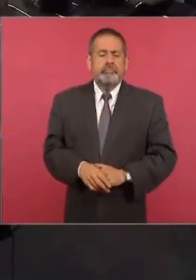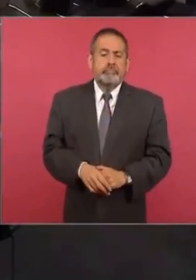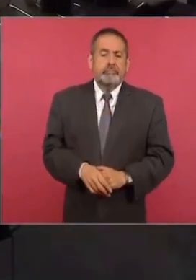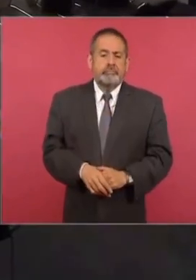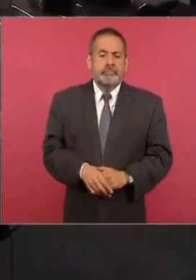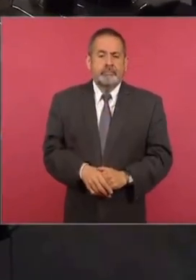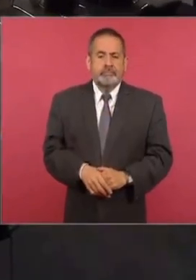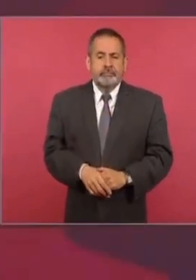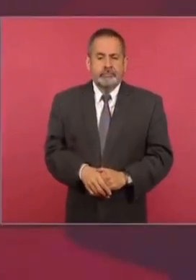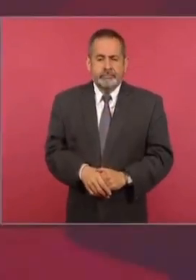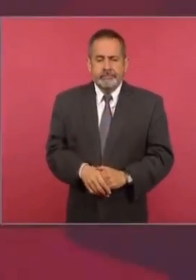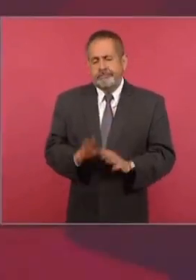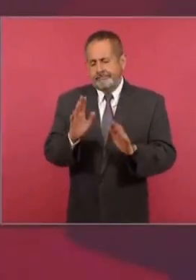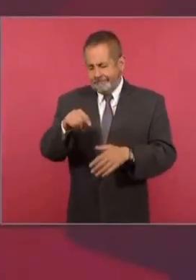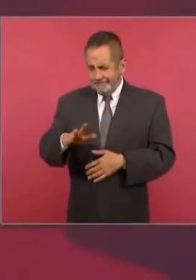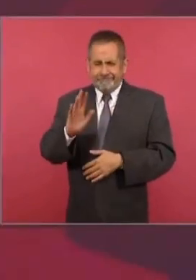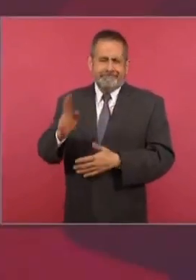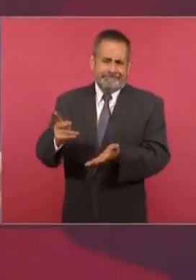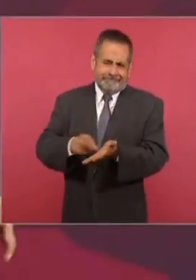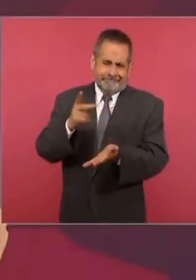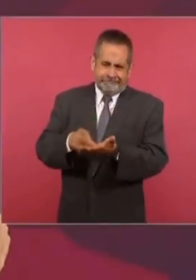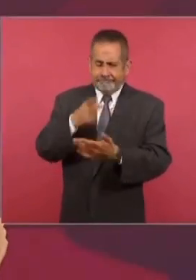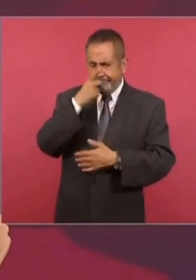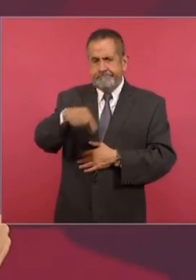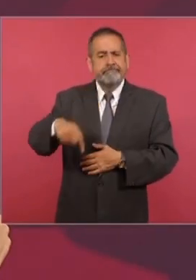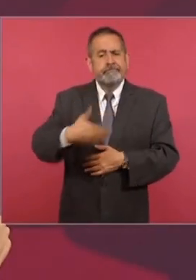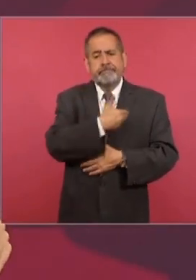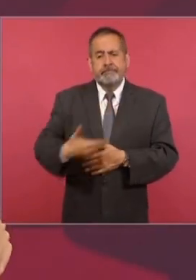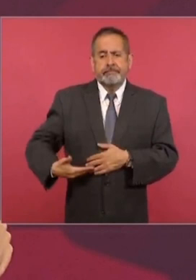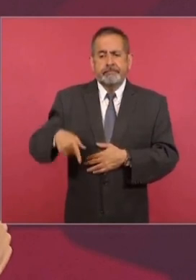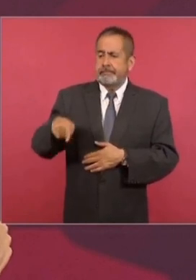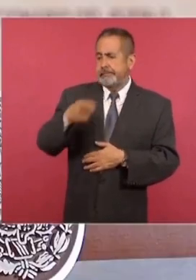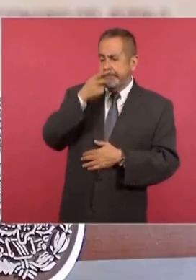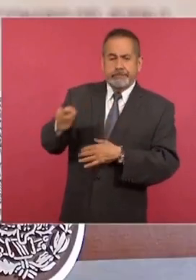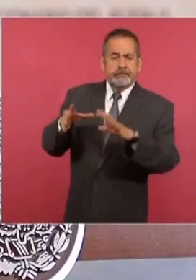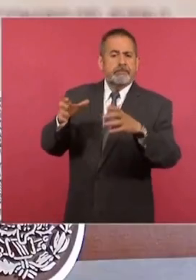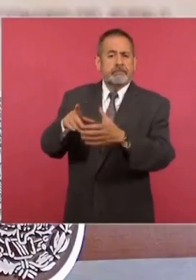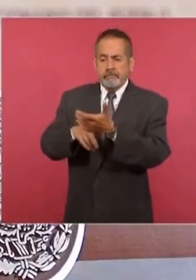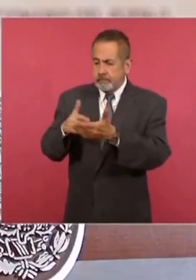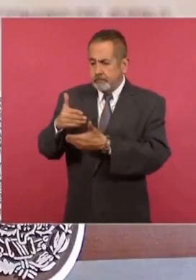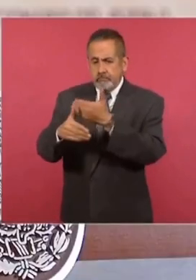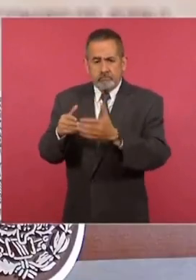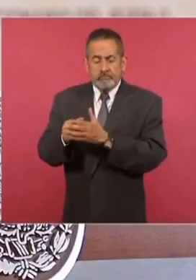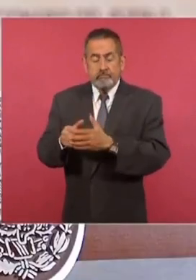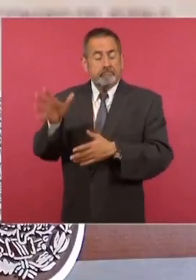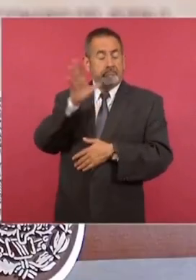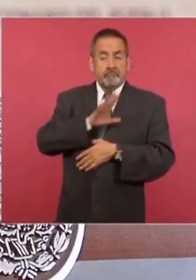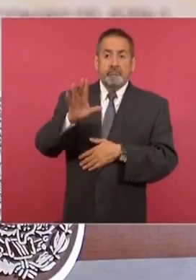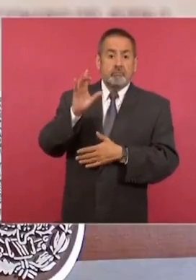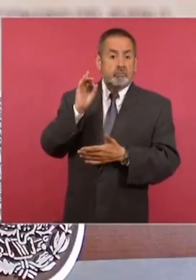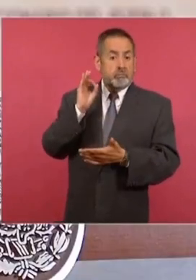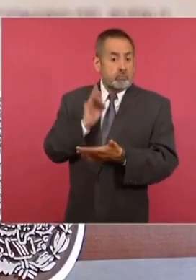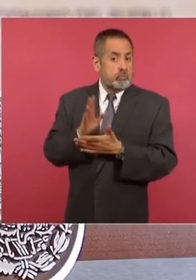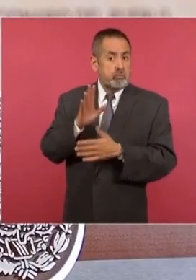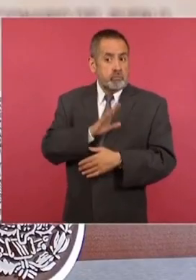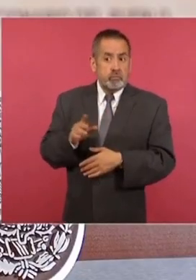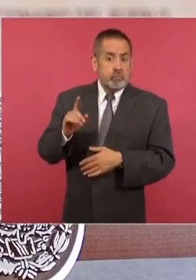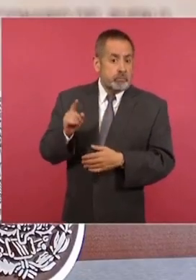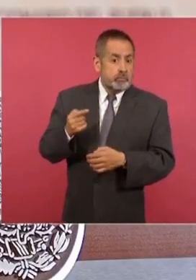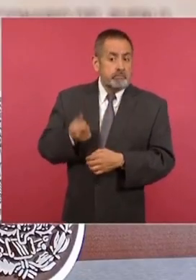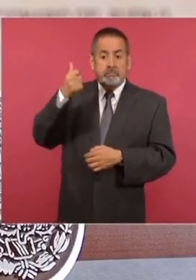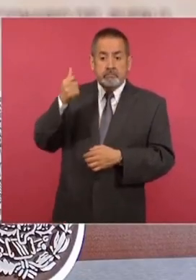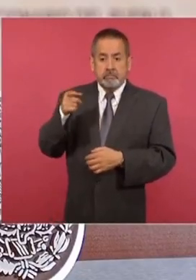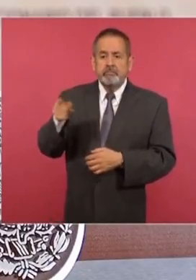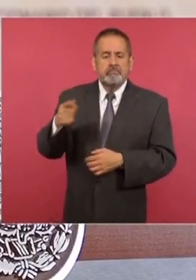Bueno, aquí ya se ha dicho por parte del presidente, fue un proceso inédito, un proceso